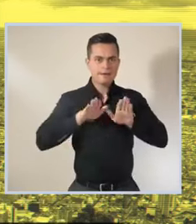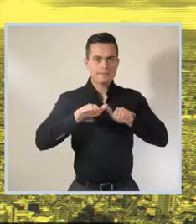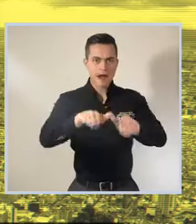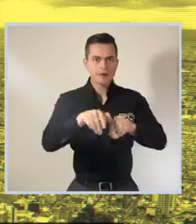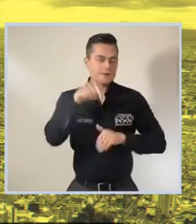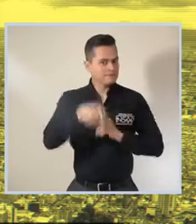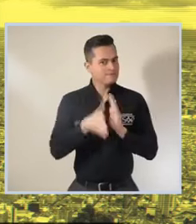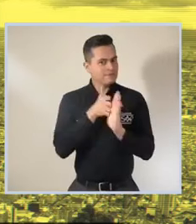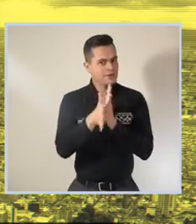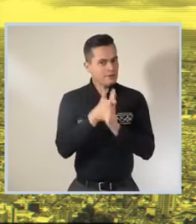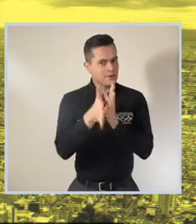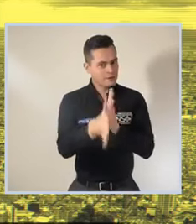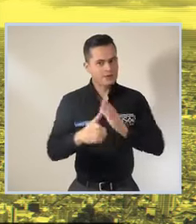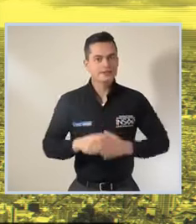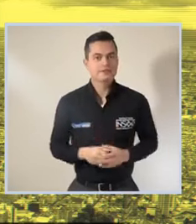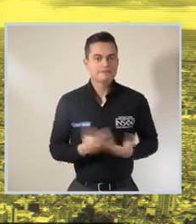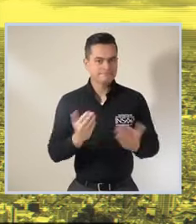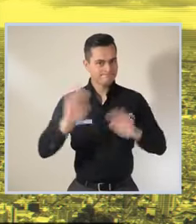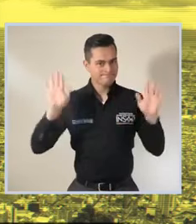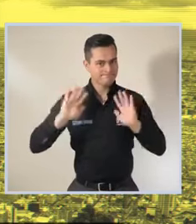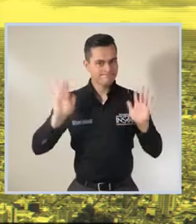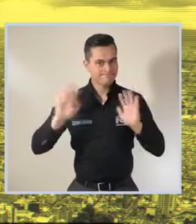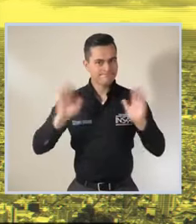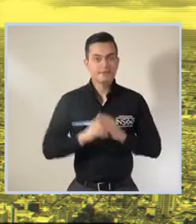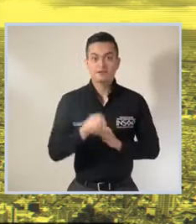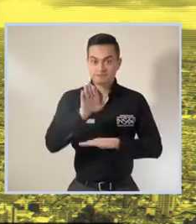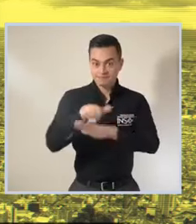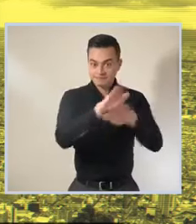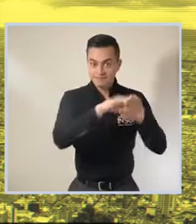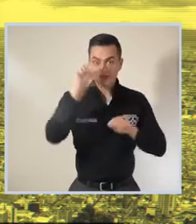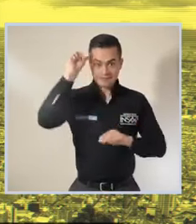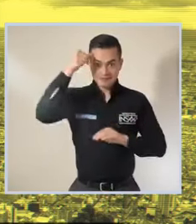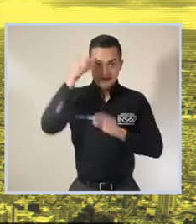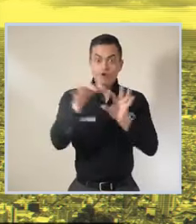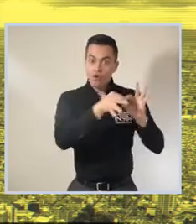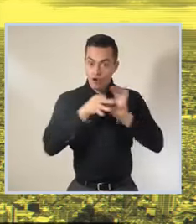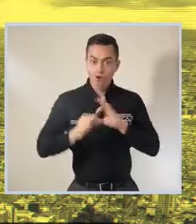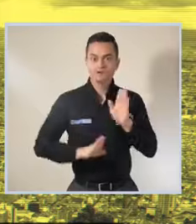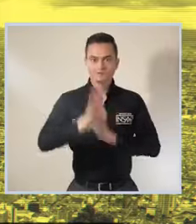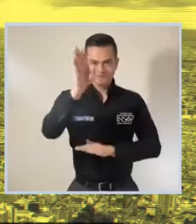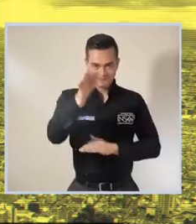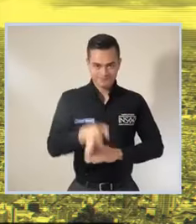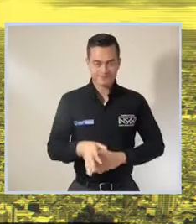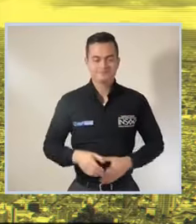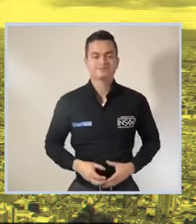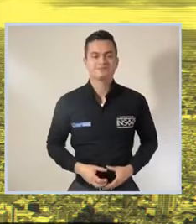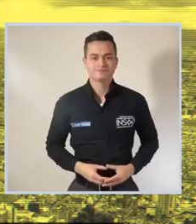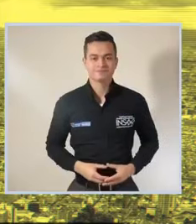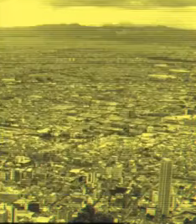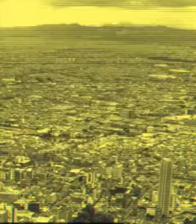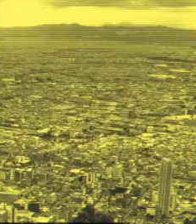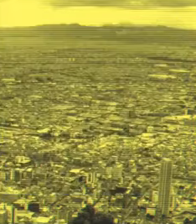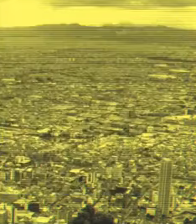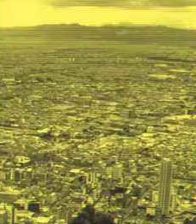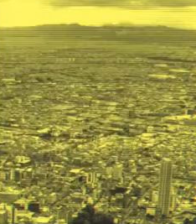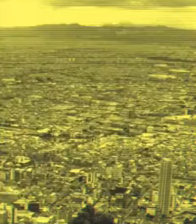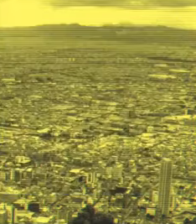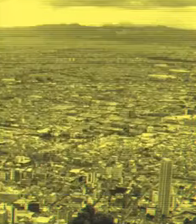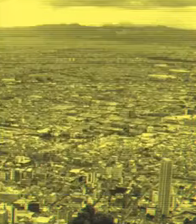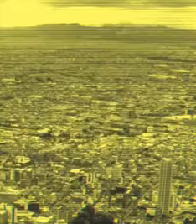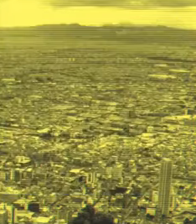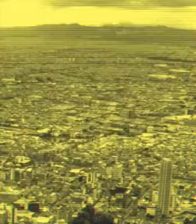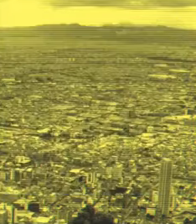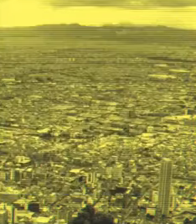esta es la historia hasta pronto y recuerden juntos somos más todos los que